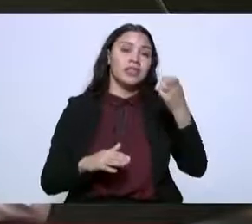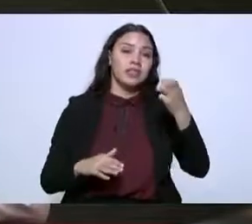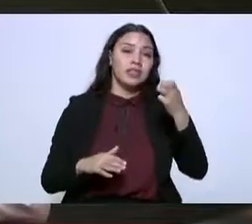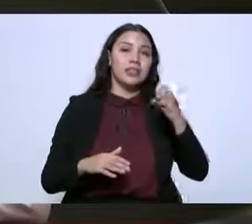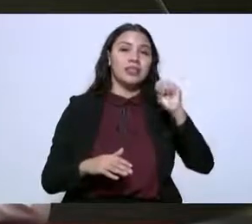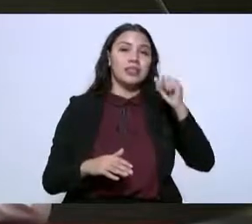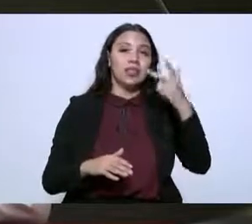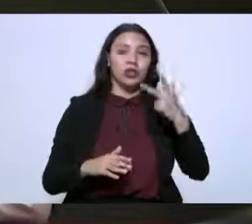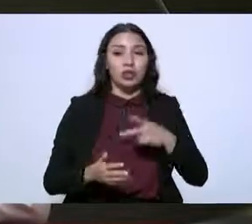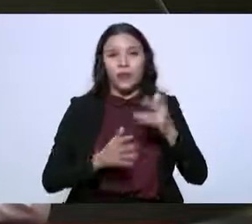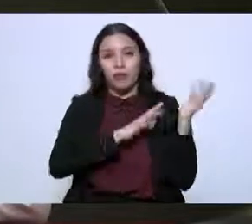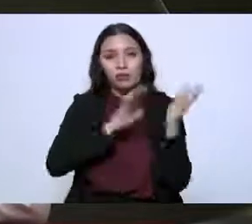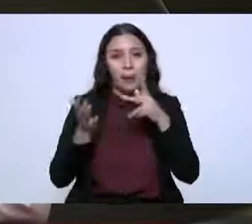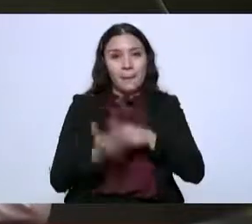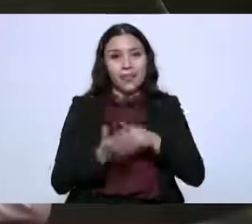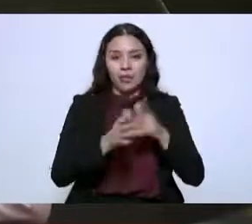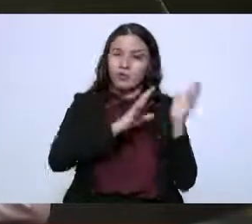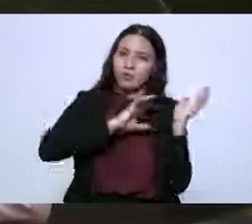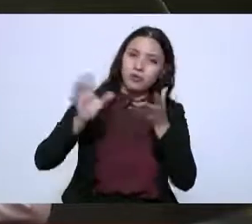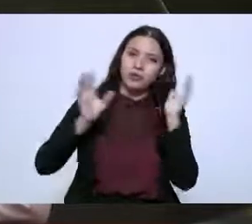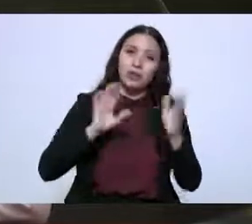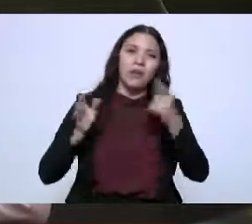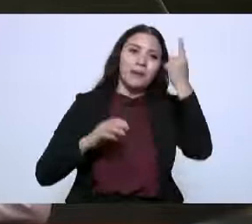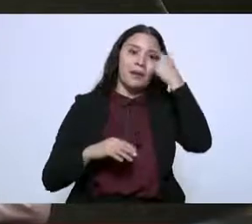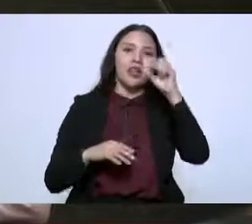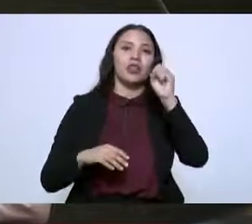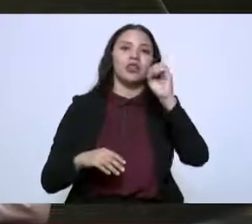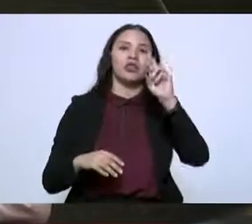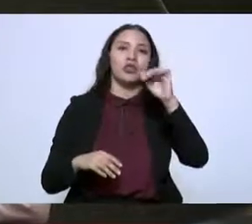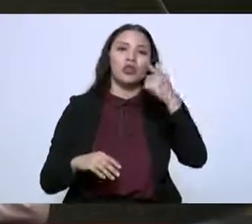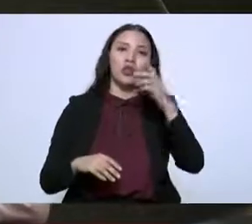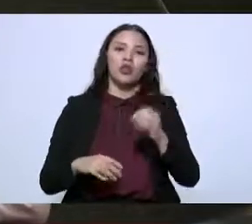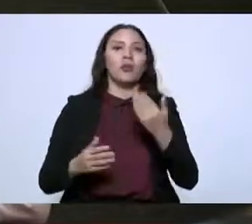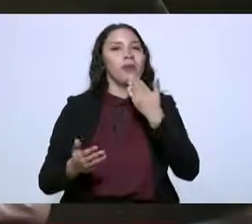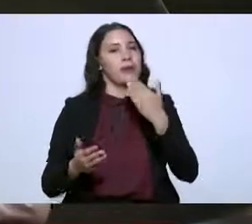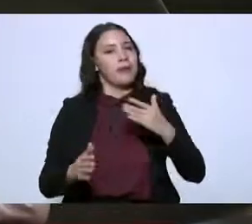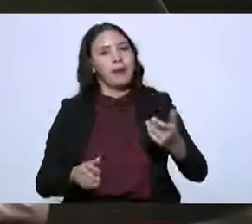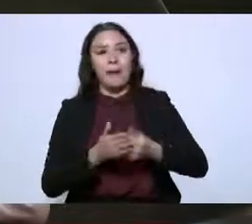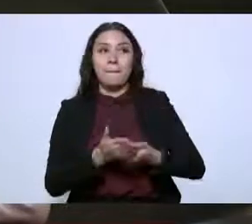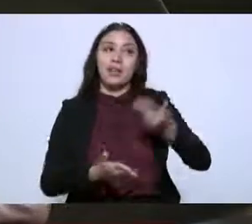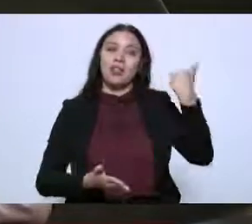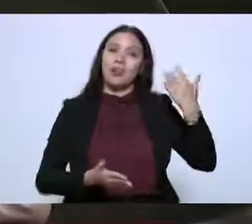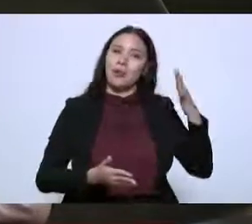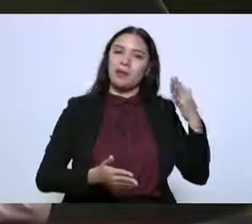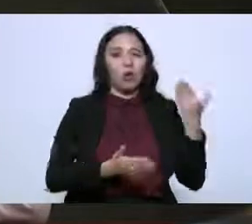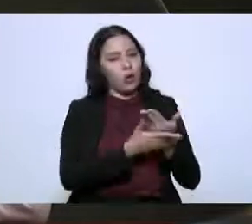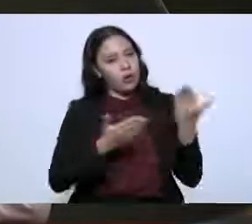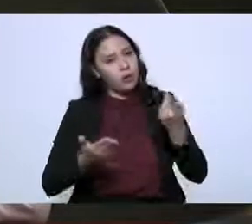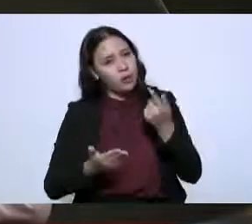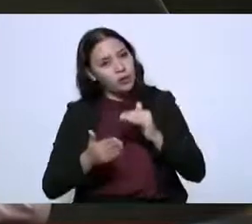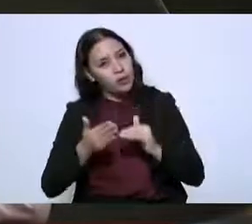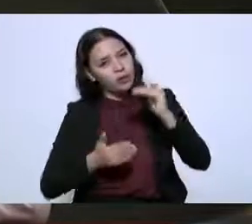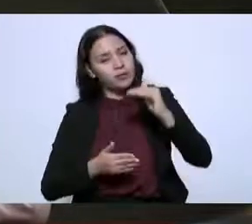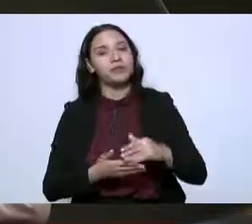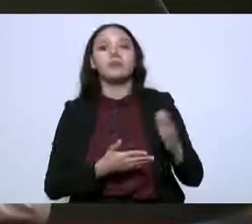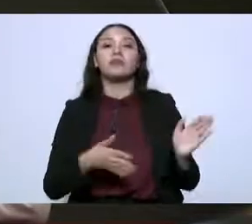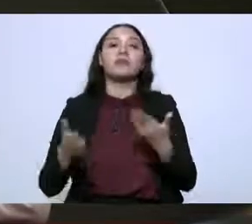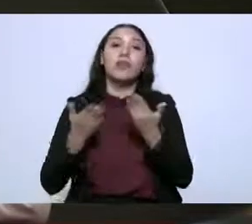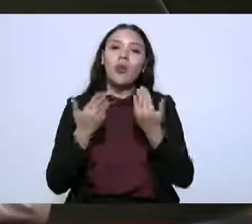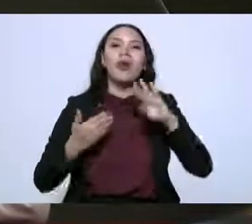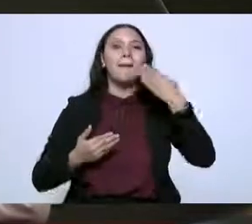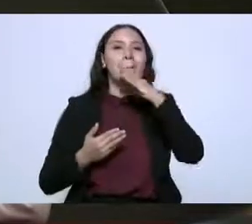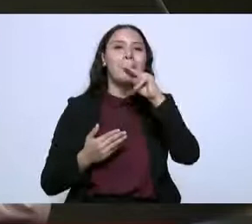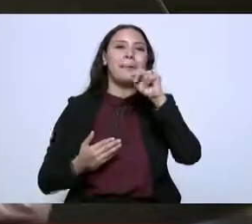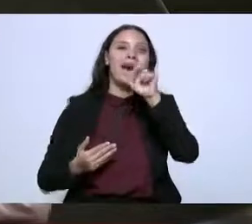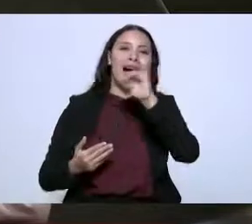sorgo, un 24 por ciento más del ciclo homólogo del año anterior. La producción de maíz